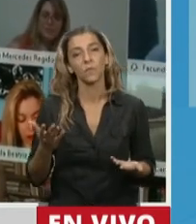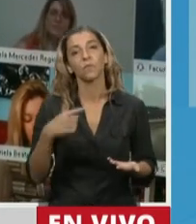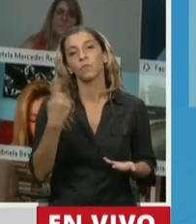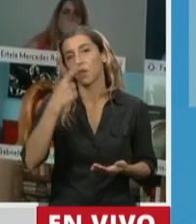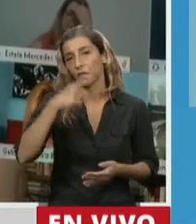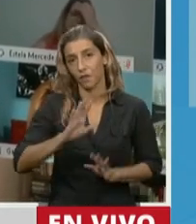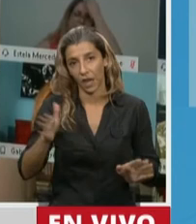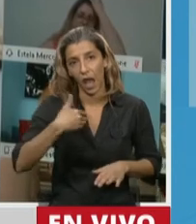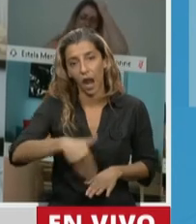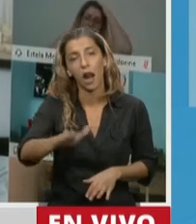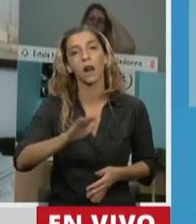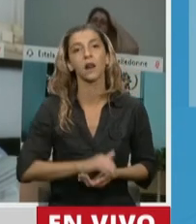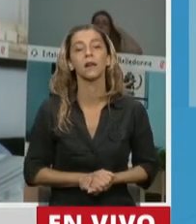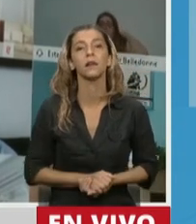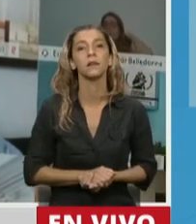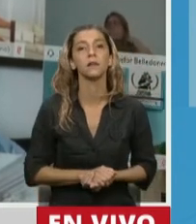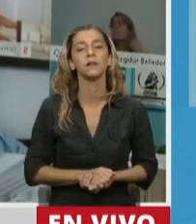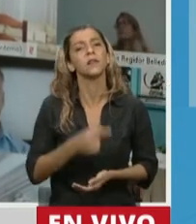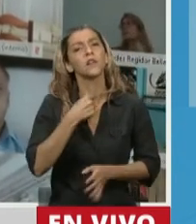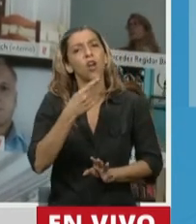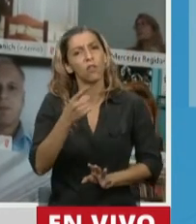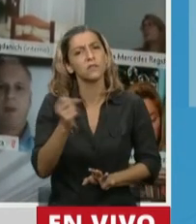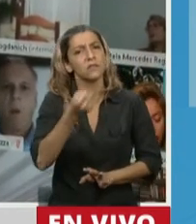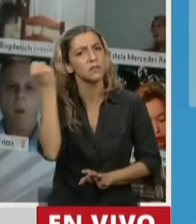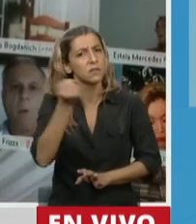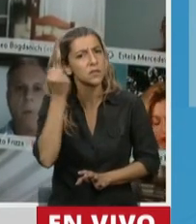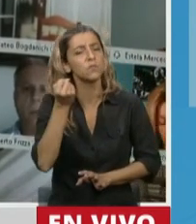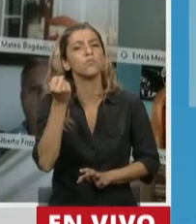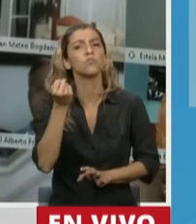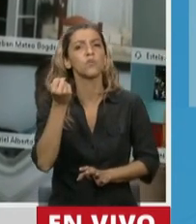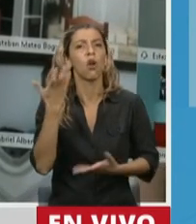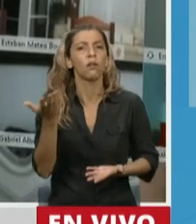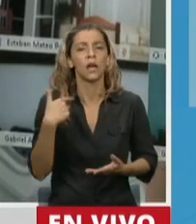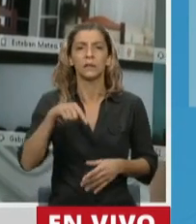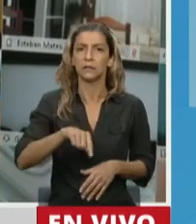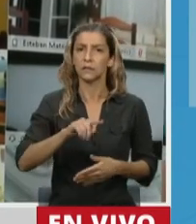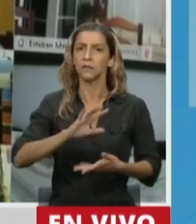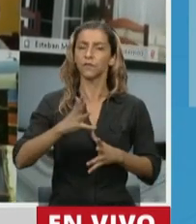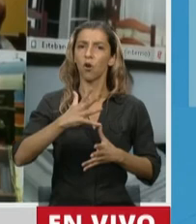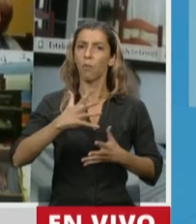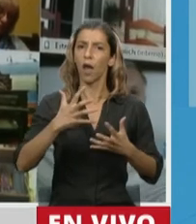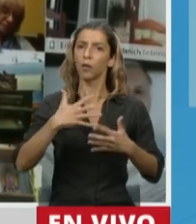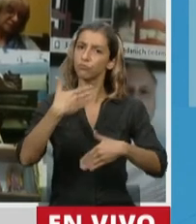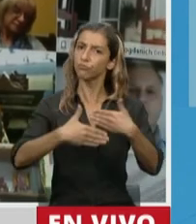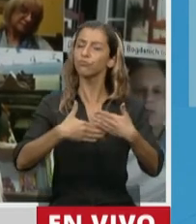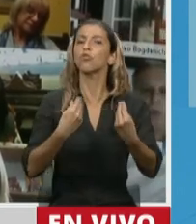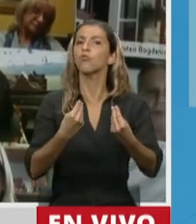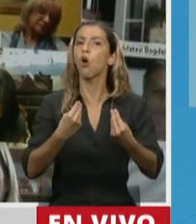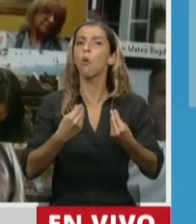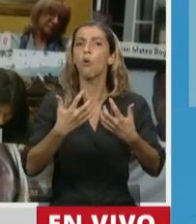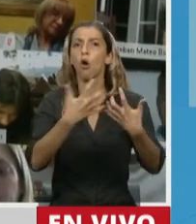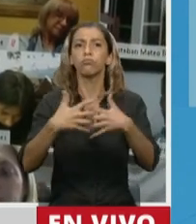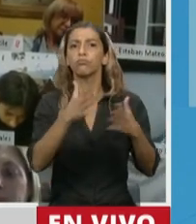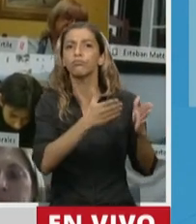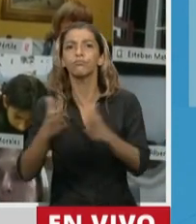destacar la importancia que tiene el incluir que el procedimiento de prescripción digital finalice